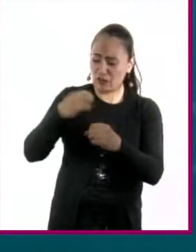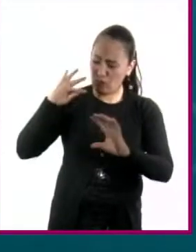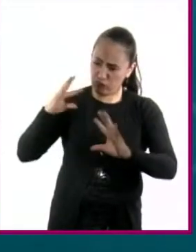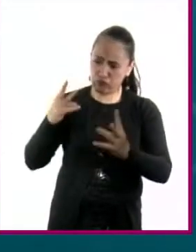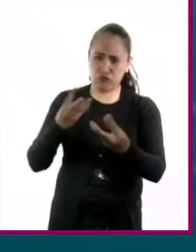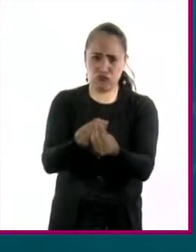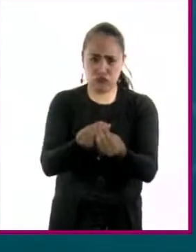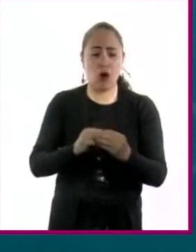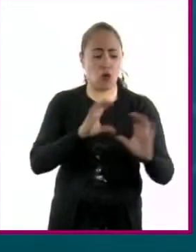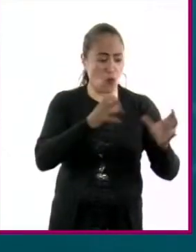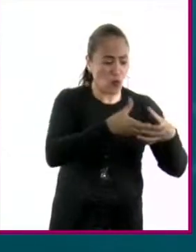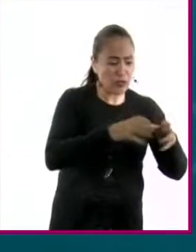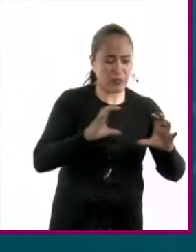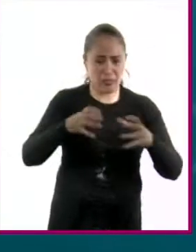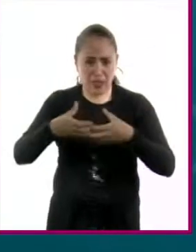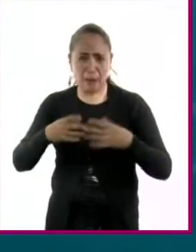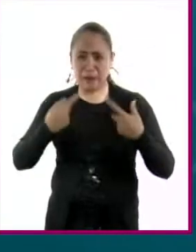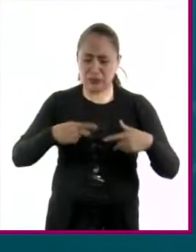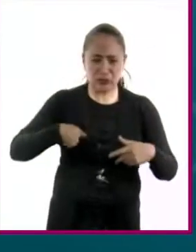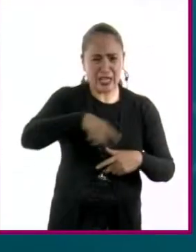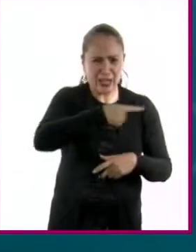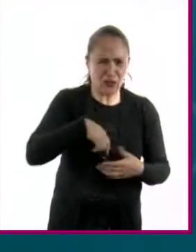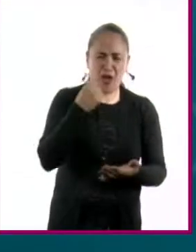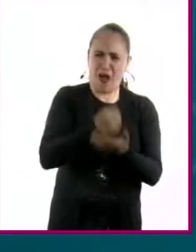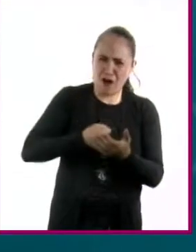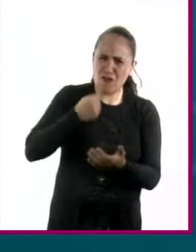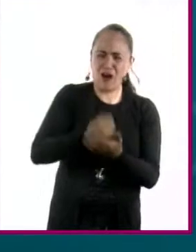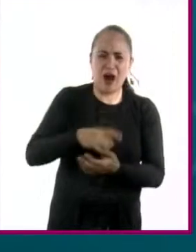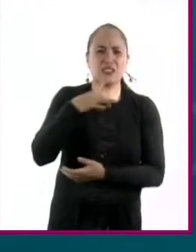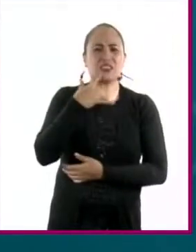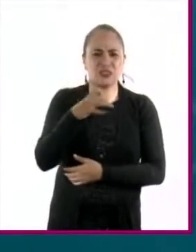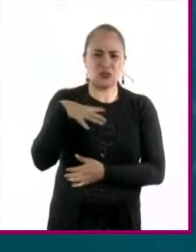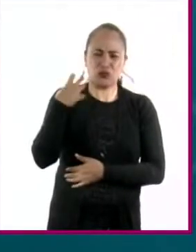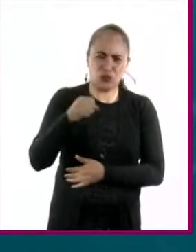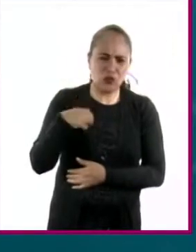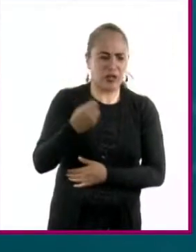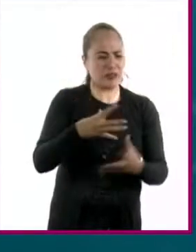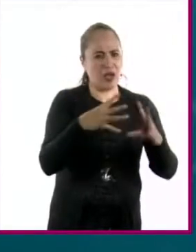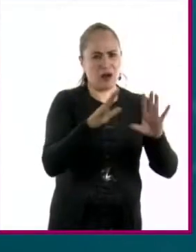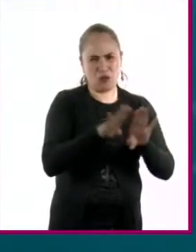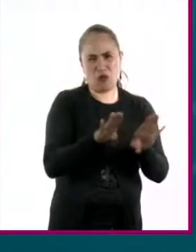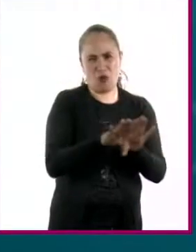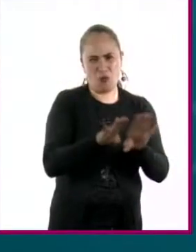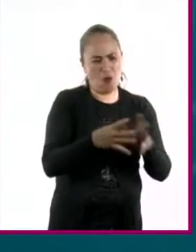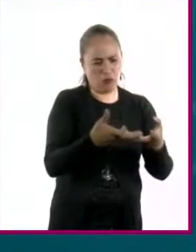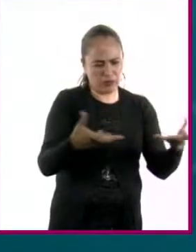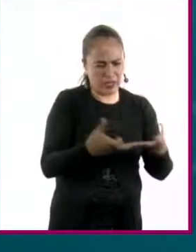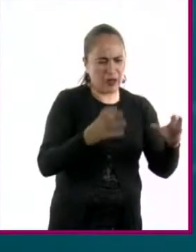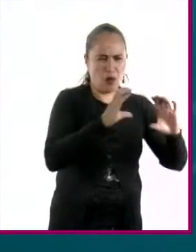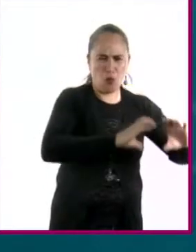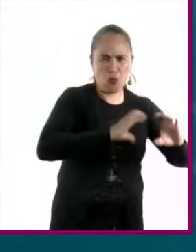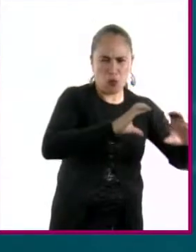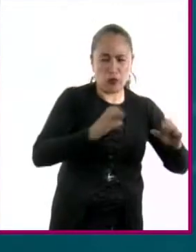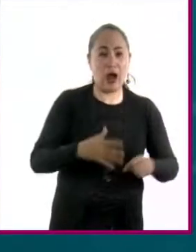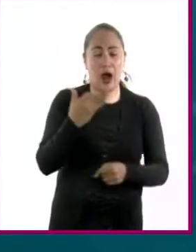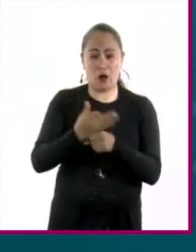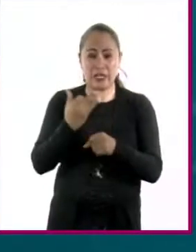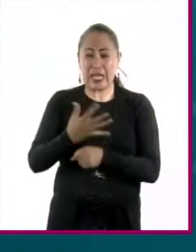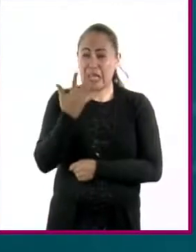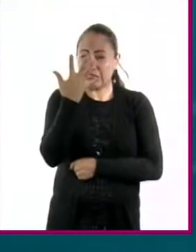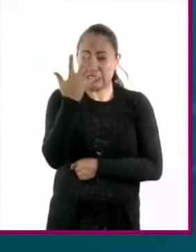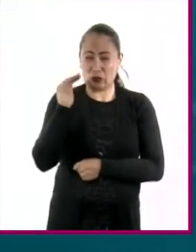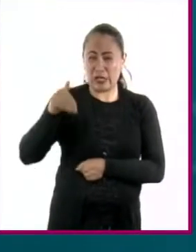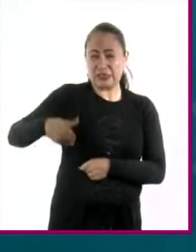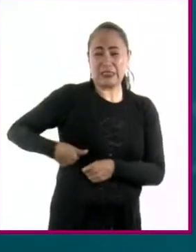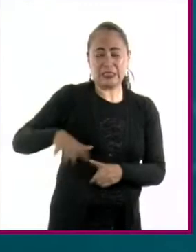comunidades siguen luchando y trabajando contra las consecuencias de estos daños ambientales. Haremos un recuento de los 5 más grandes accidentes